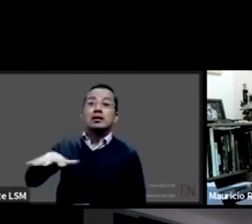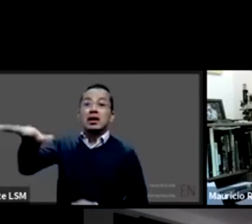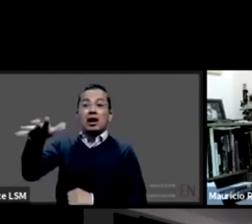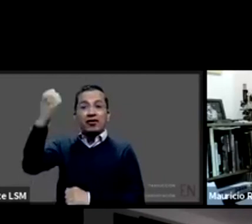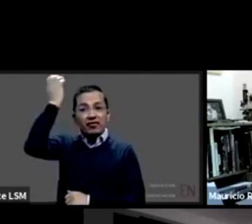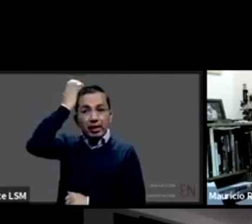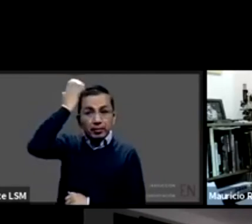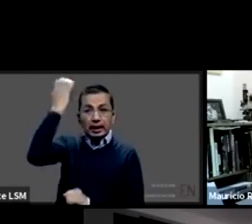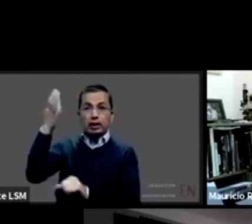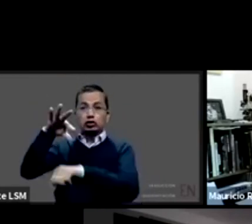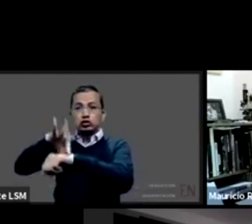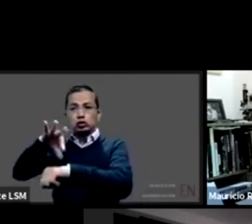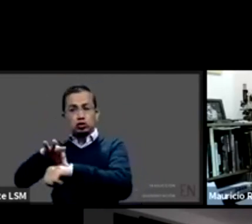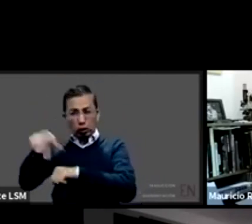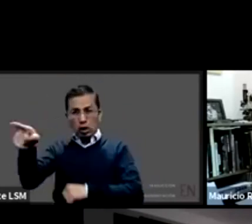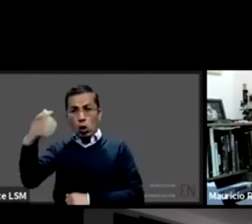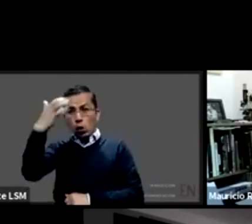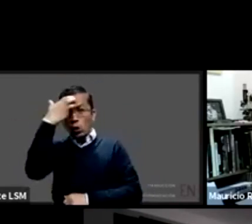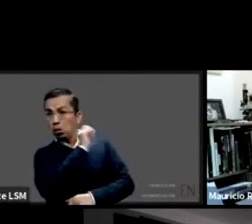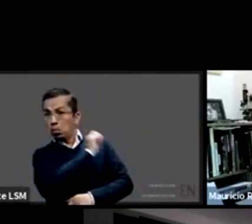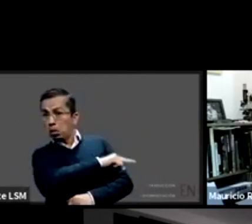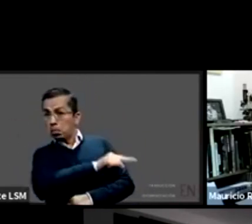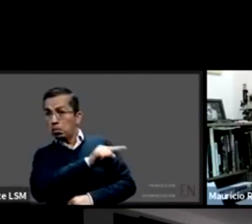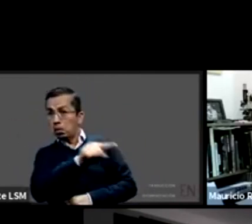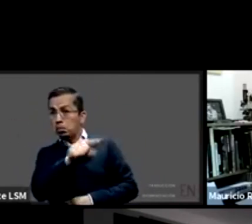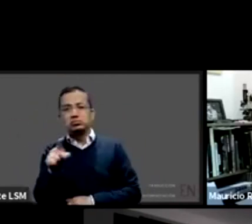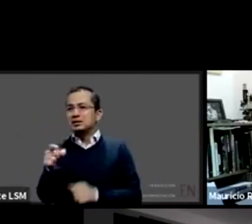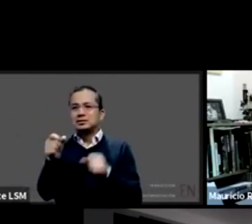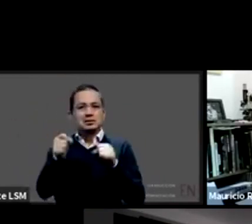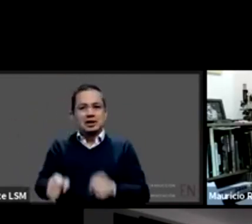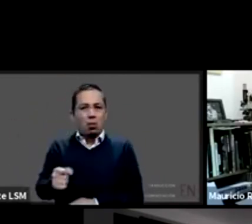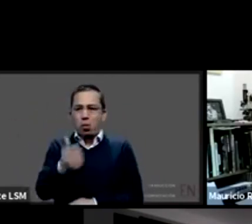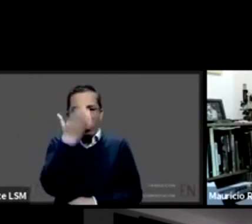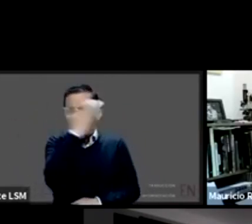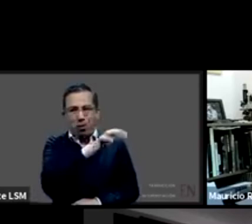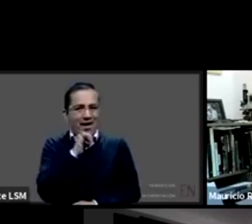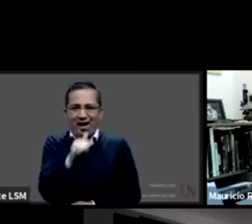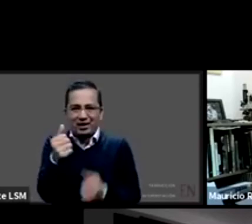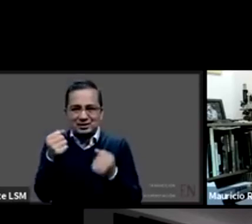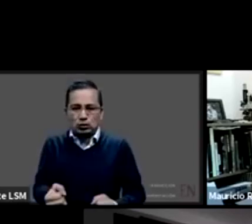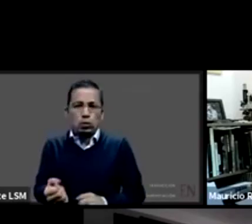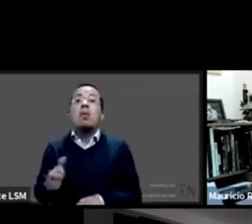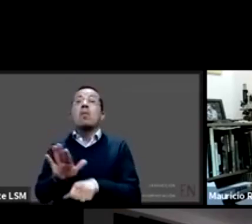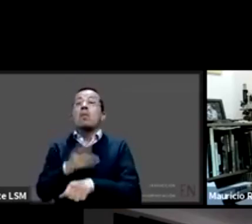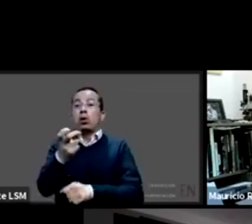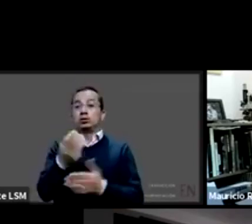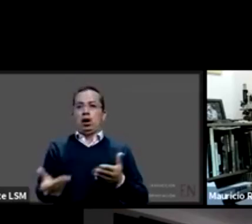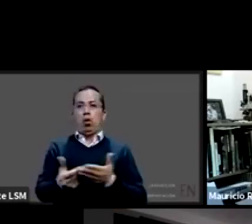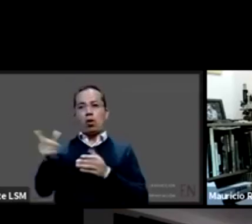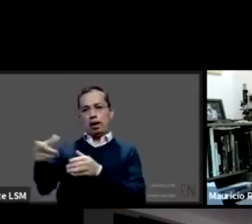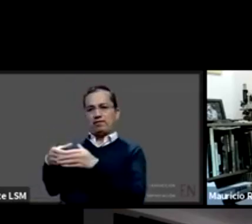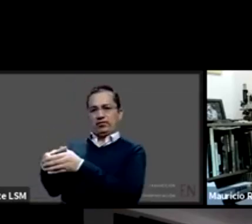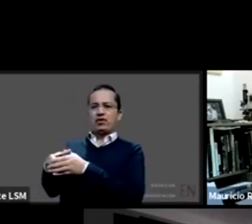las personas que habitualmente acudían a ese lugar entonces fundación teletón el equipo de teletón es